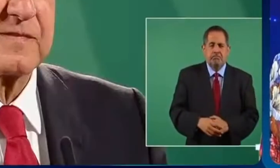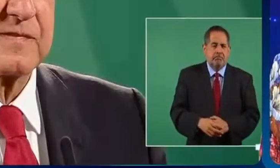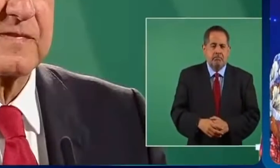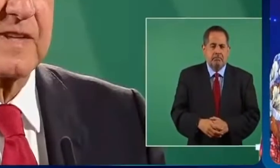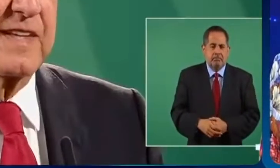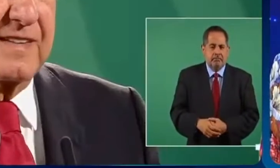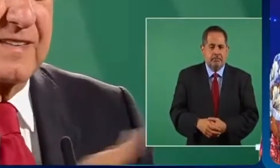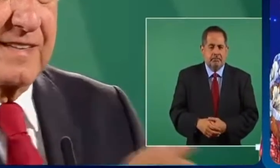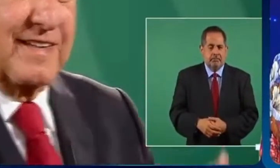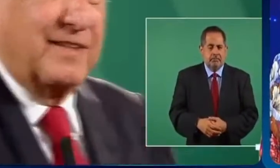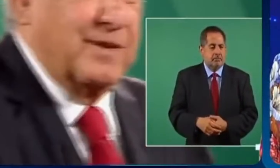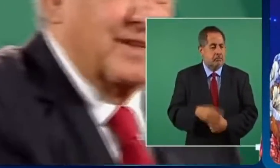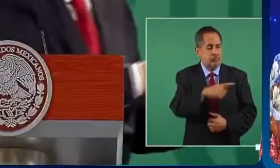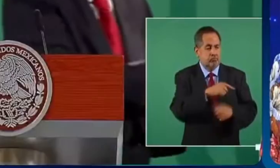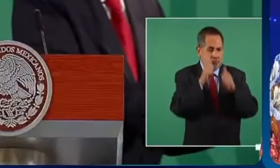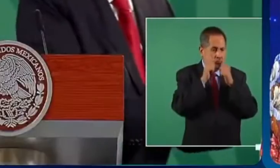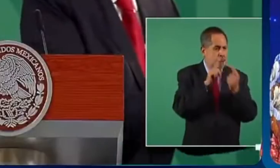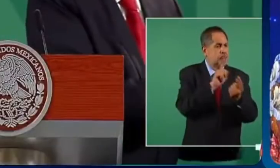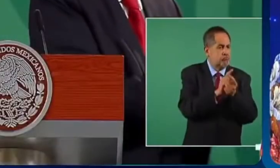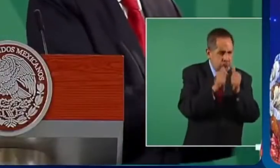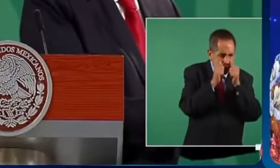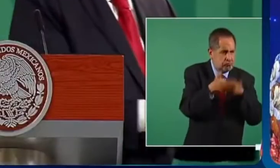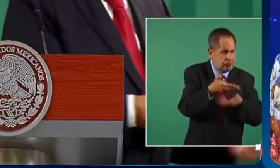¿a quién les reciben?